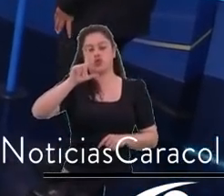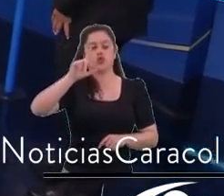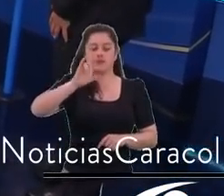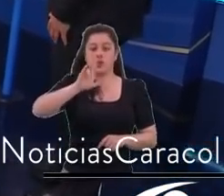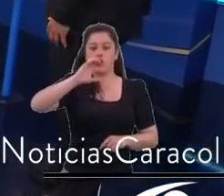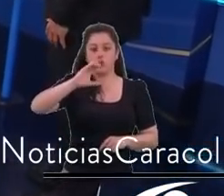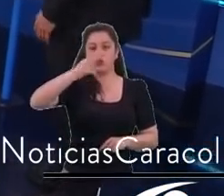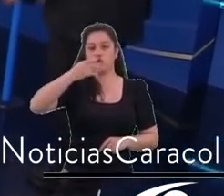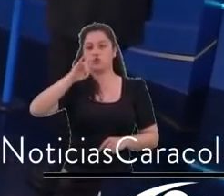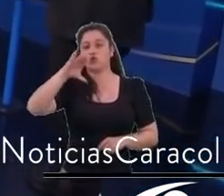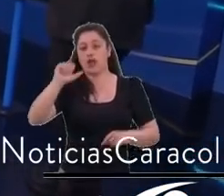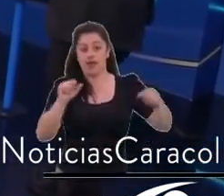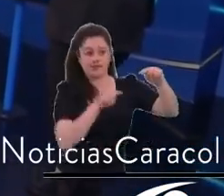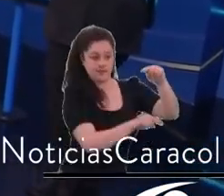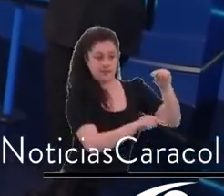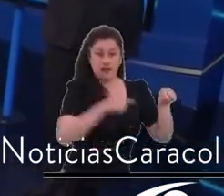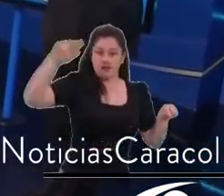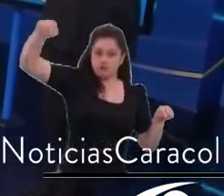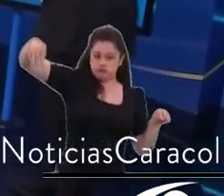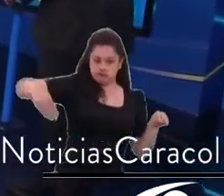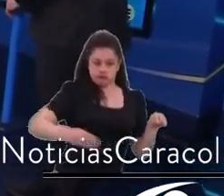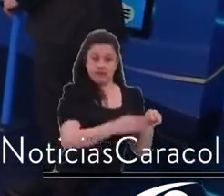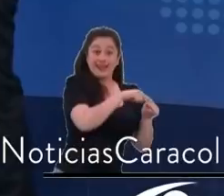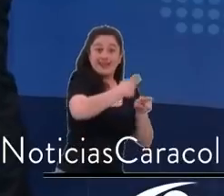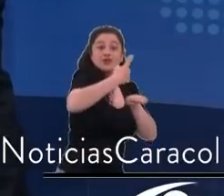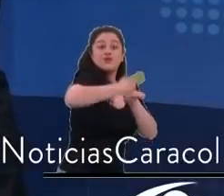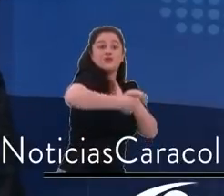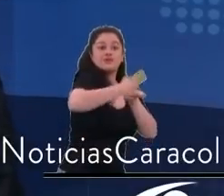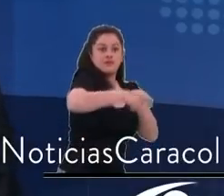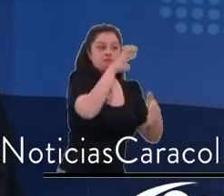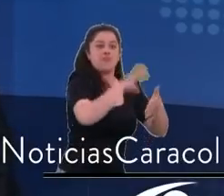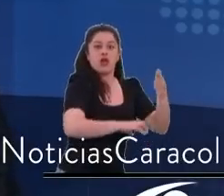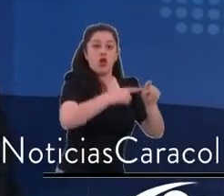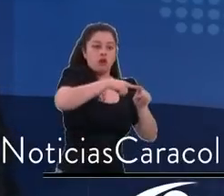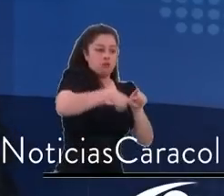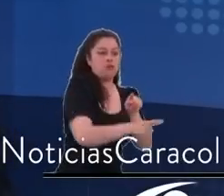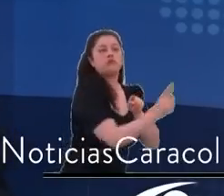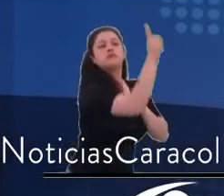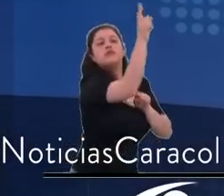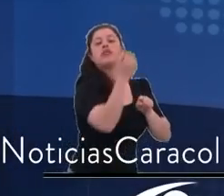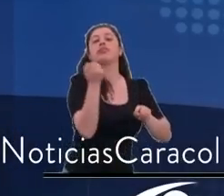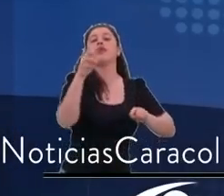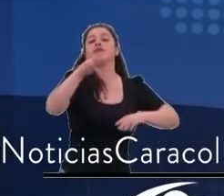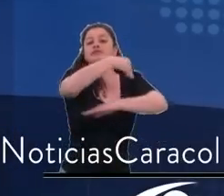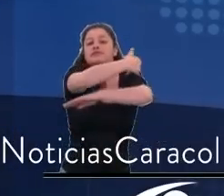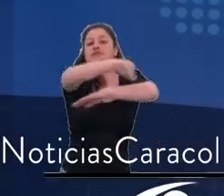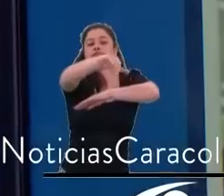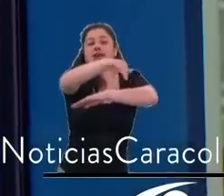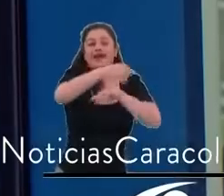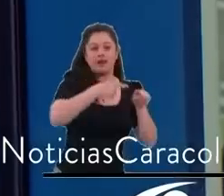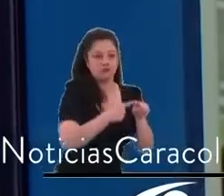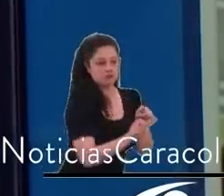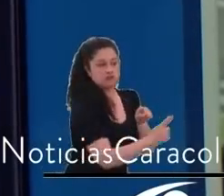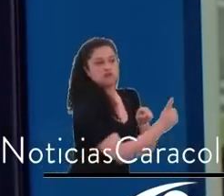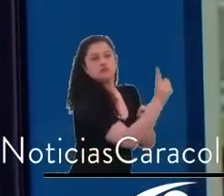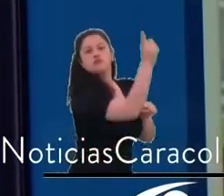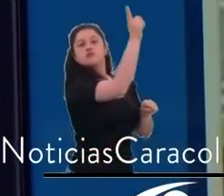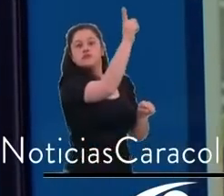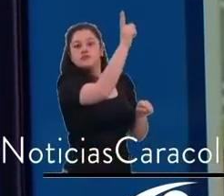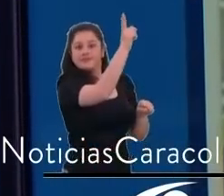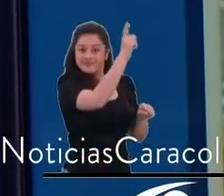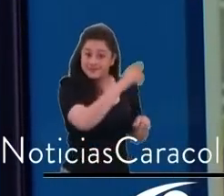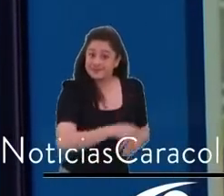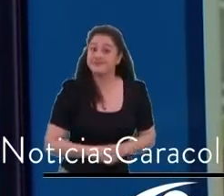alternativa a la autopista sur y a la Oya K por el occidente. Mil kilómetros también de ciclorrutas y demás para complementar de ciclorrutas y andenes porque también